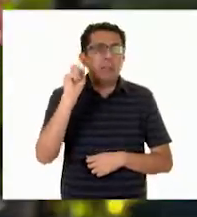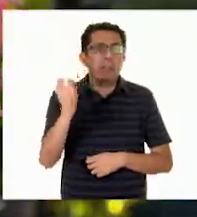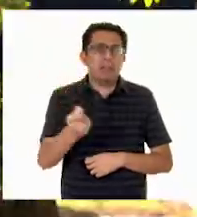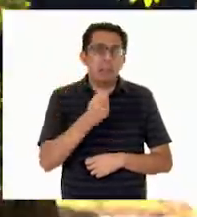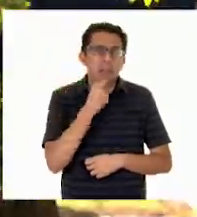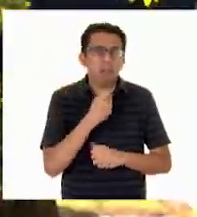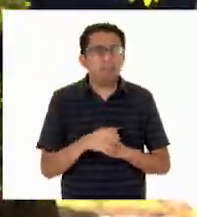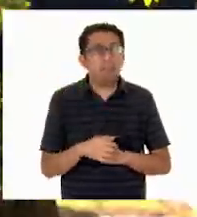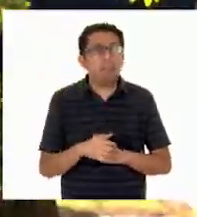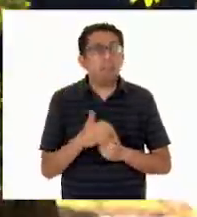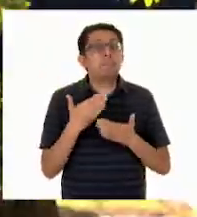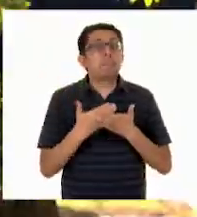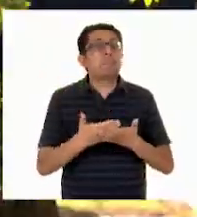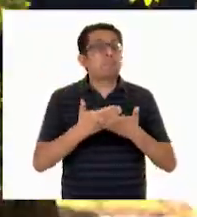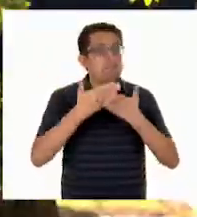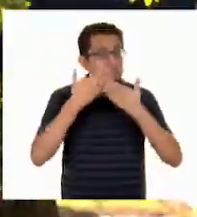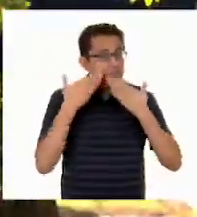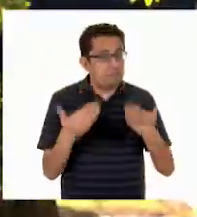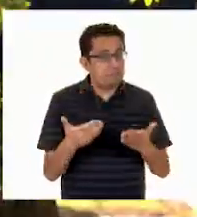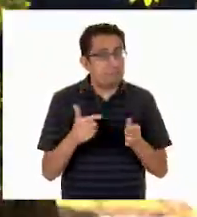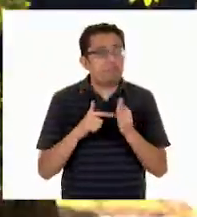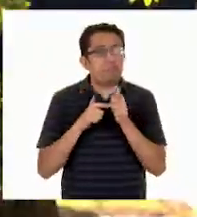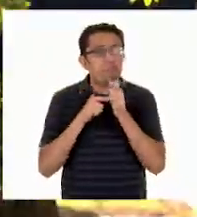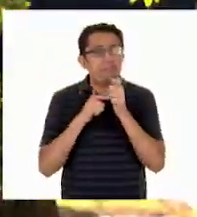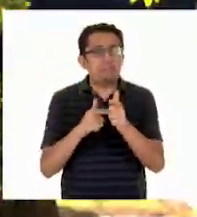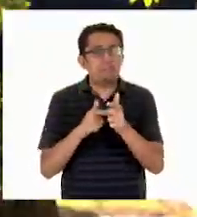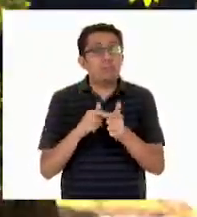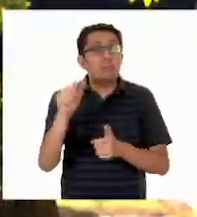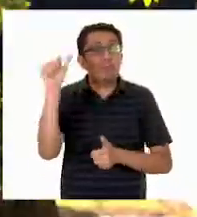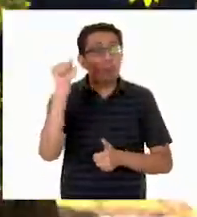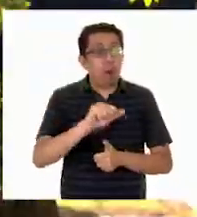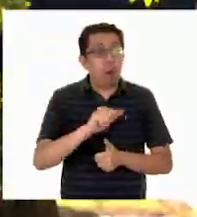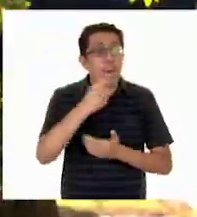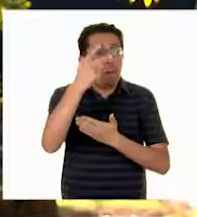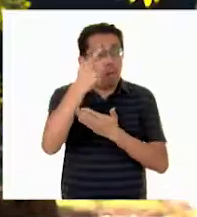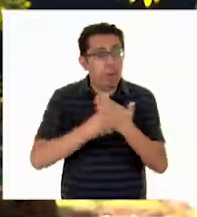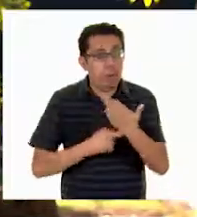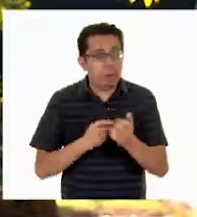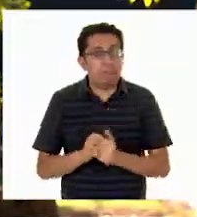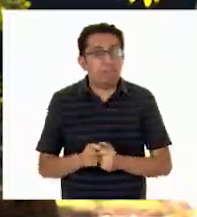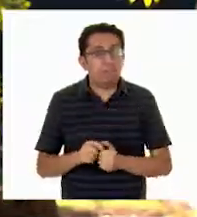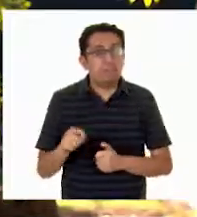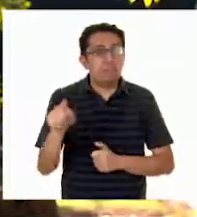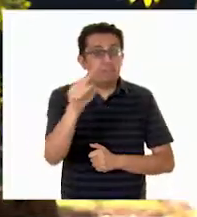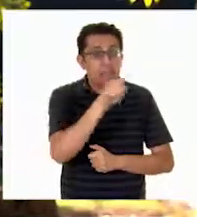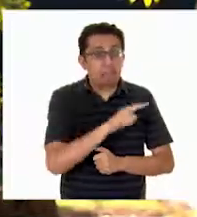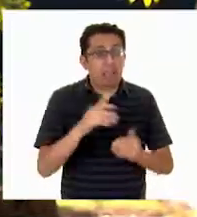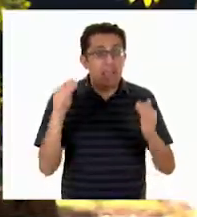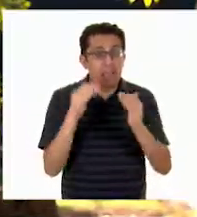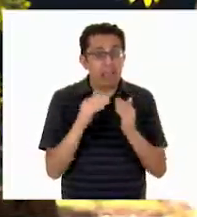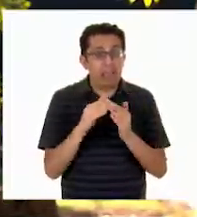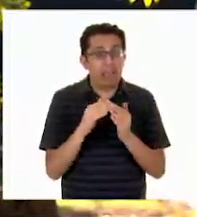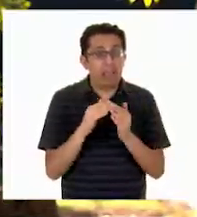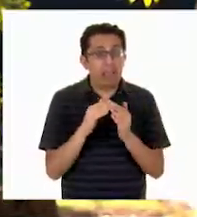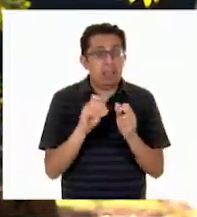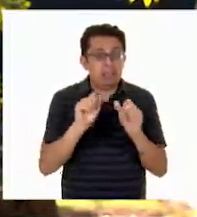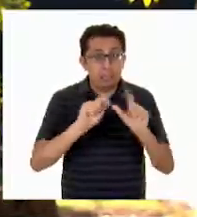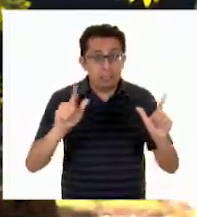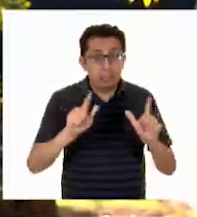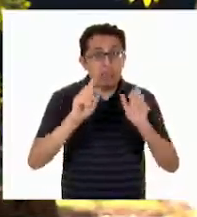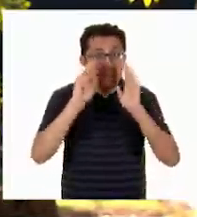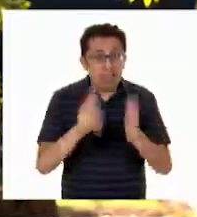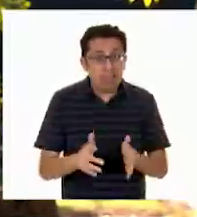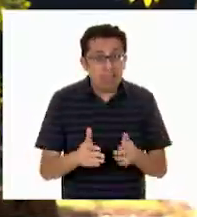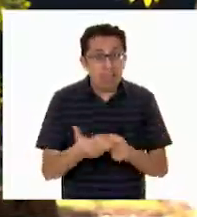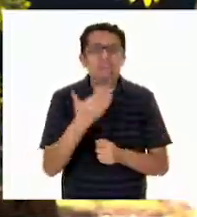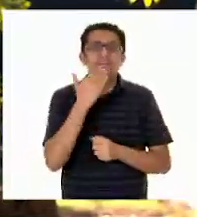segundos. Ahora es momento de seguir con el programa de hoy. ¿Listas? ¿Listos?